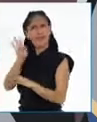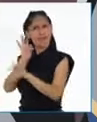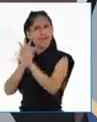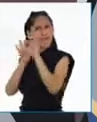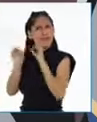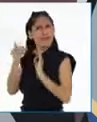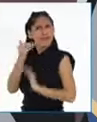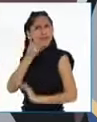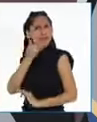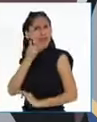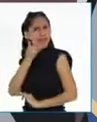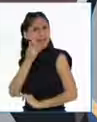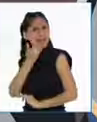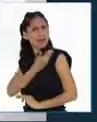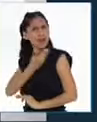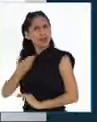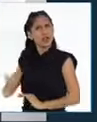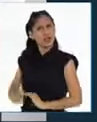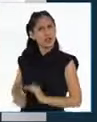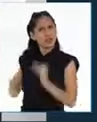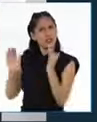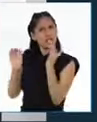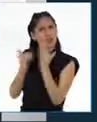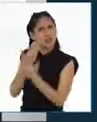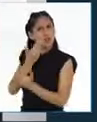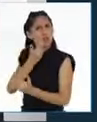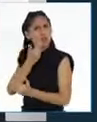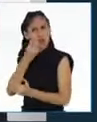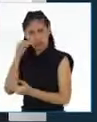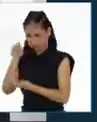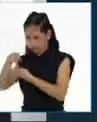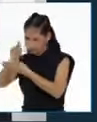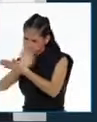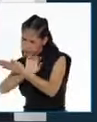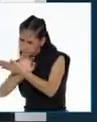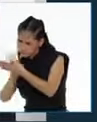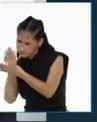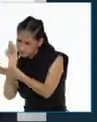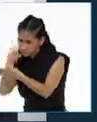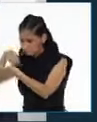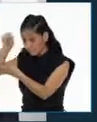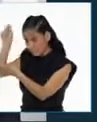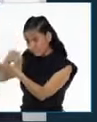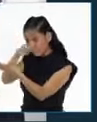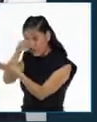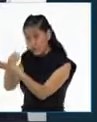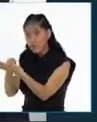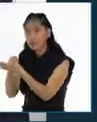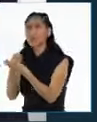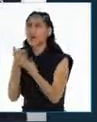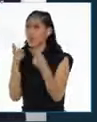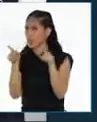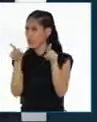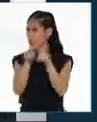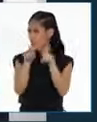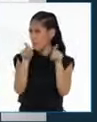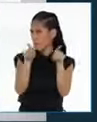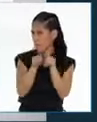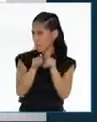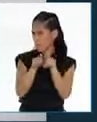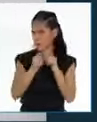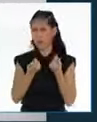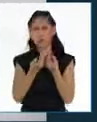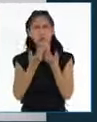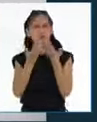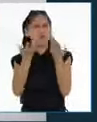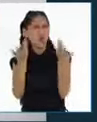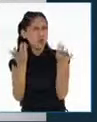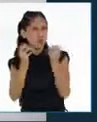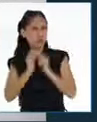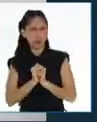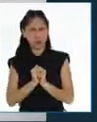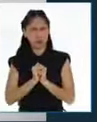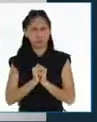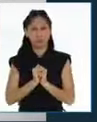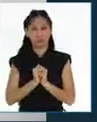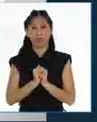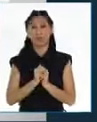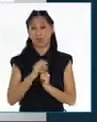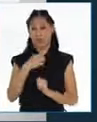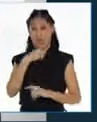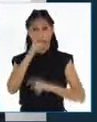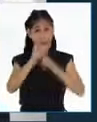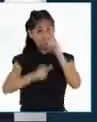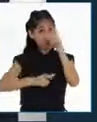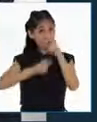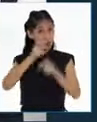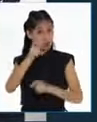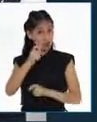coloca en una cajita. En las elecciones de autoridades es algo muy parecido. ¿Cómo es el mecanismo? Los mayores de